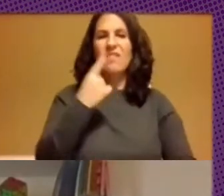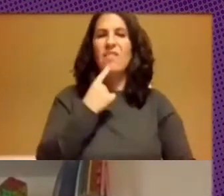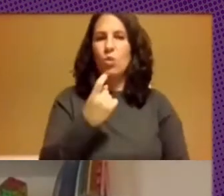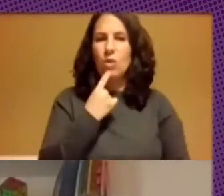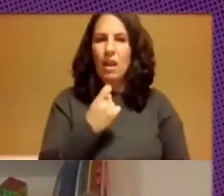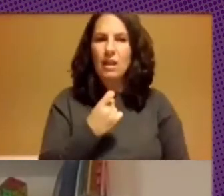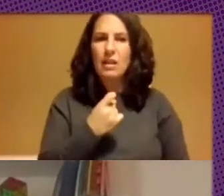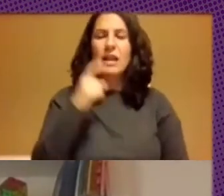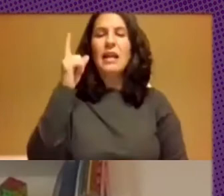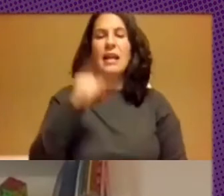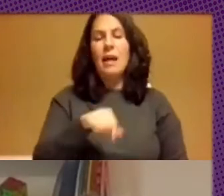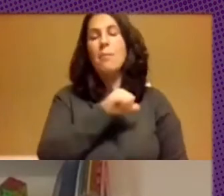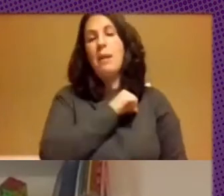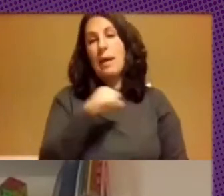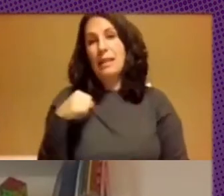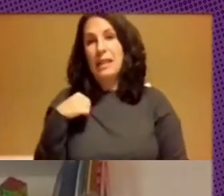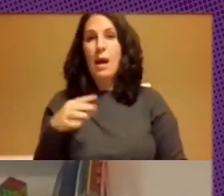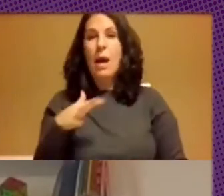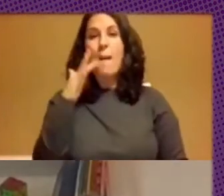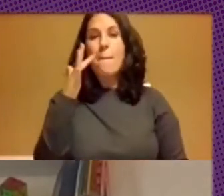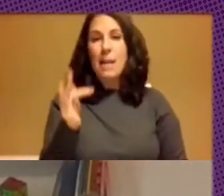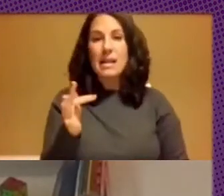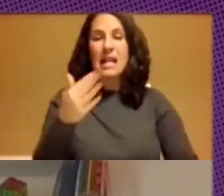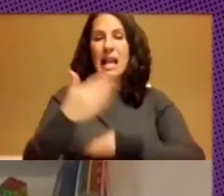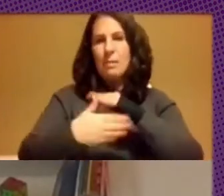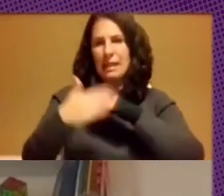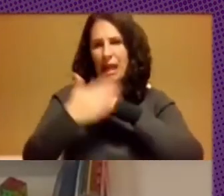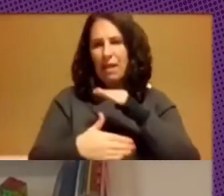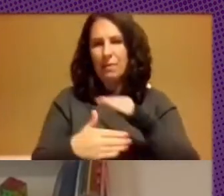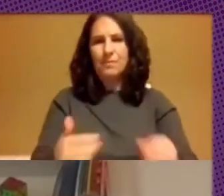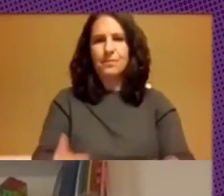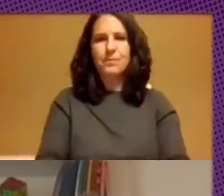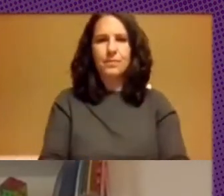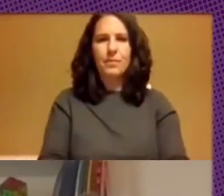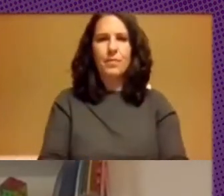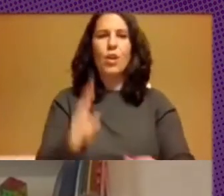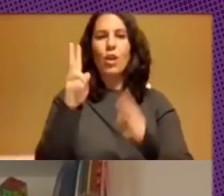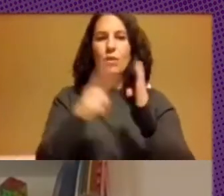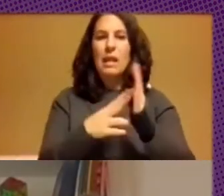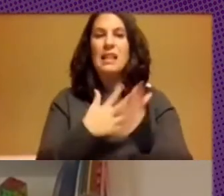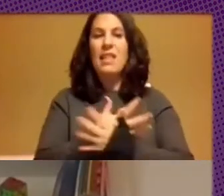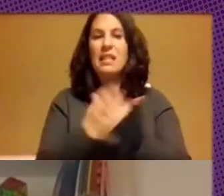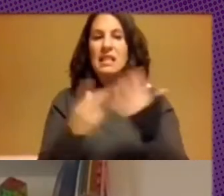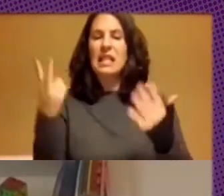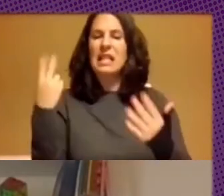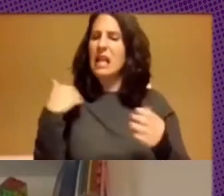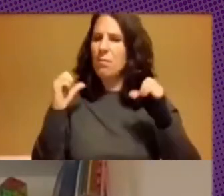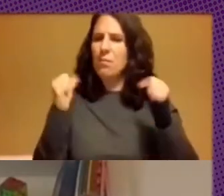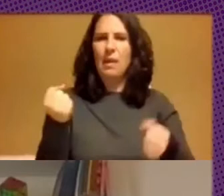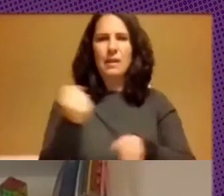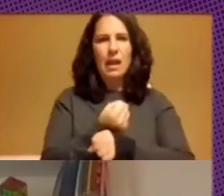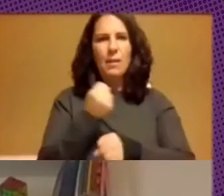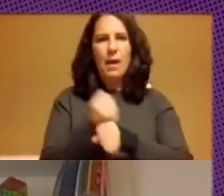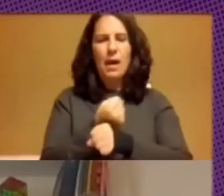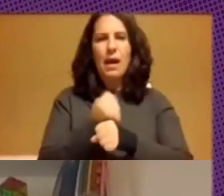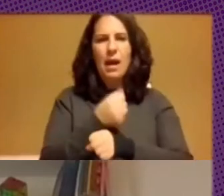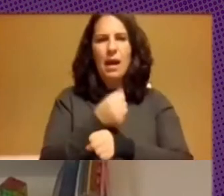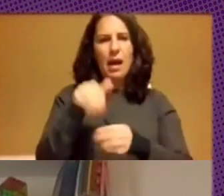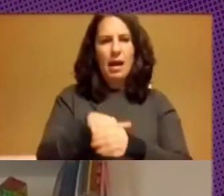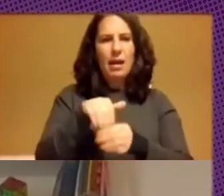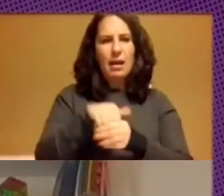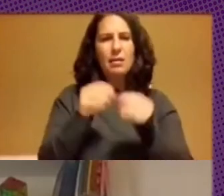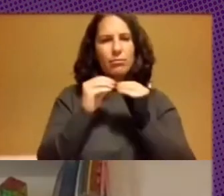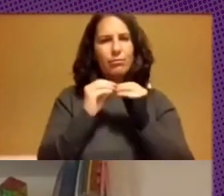de ser una herramienta privativa era una herramienta limitada en 2017 pudimos empezar a trabajar el equipo de contenidistas empezó a